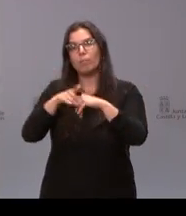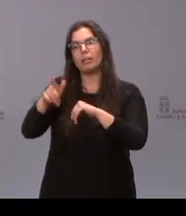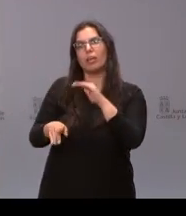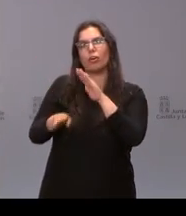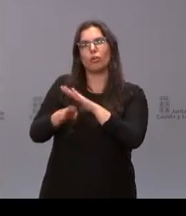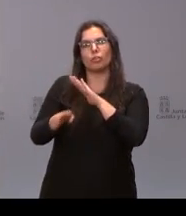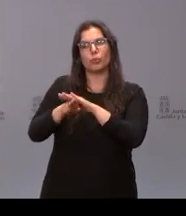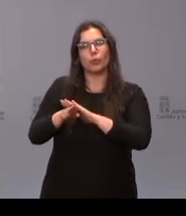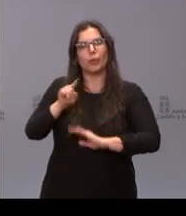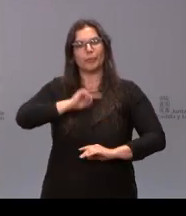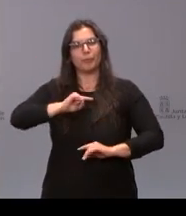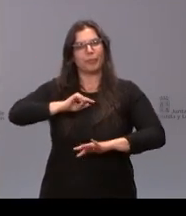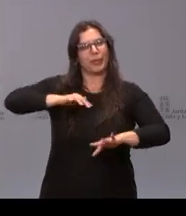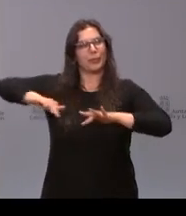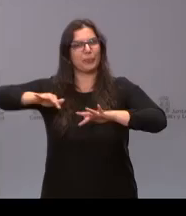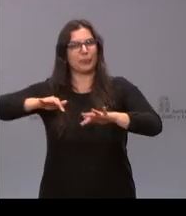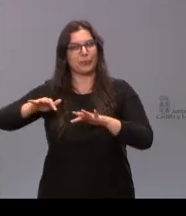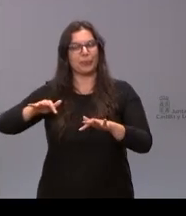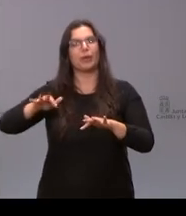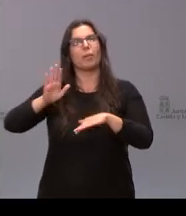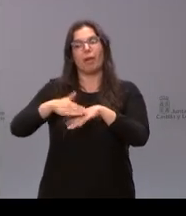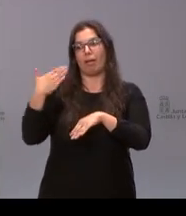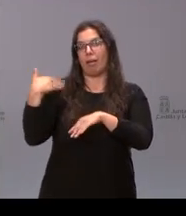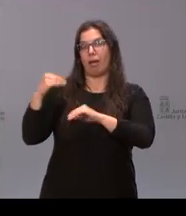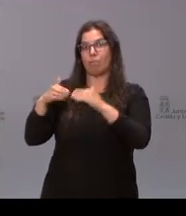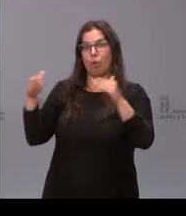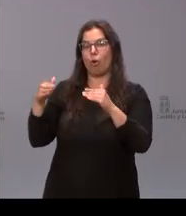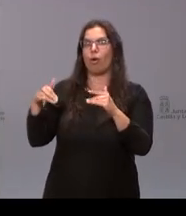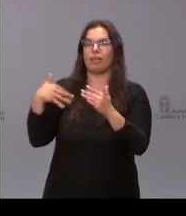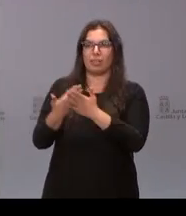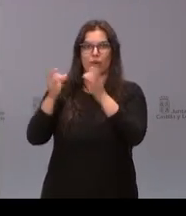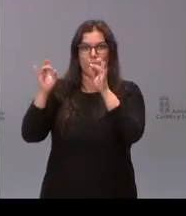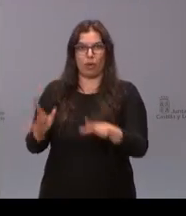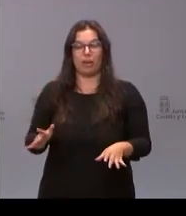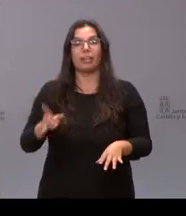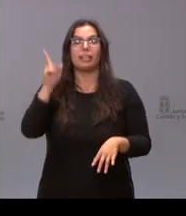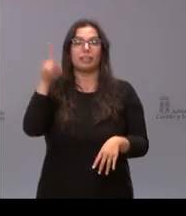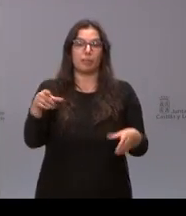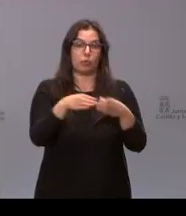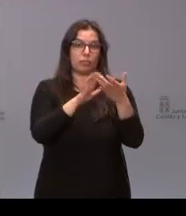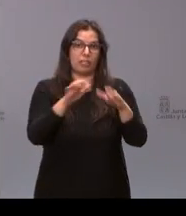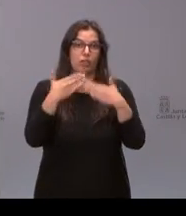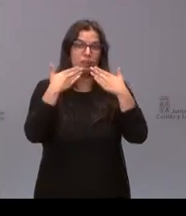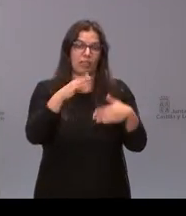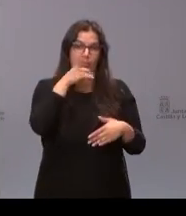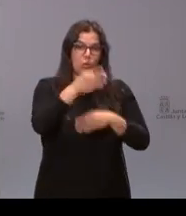con el espíritu que lo hizo posible la puesta en marcha y a la Junta de Castilleón por supuesto como artífice del mismo